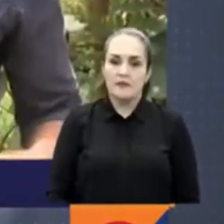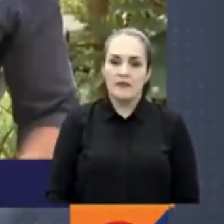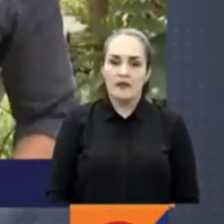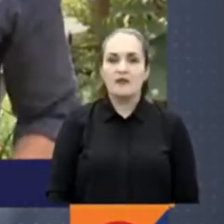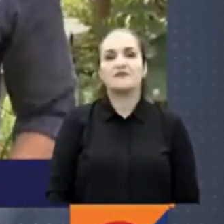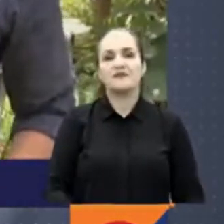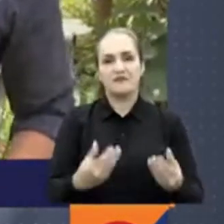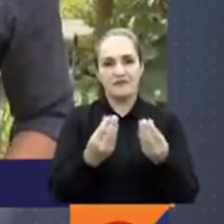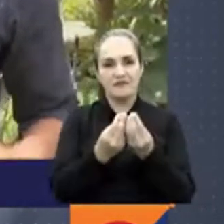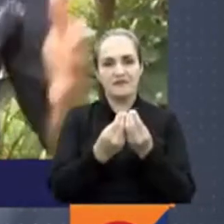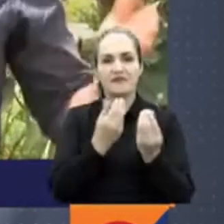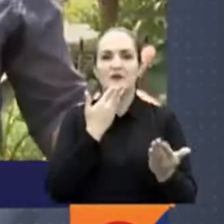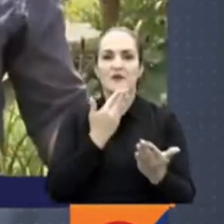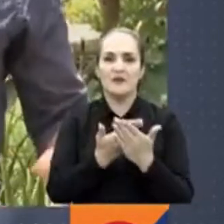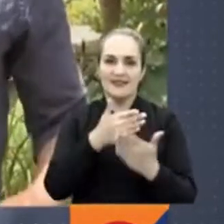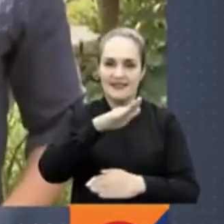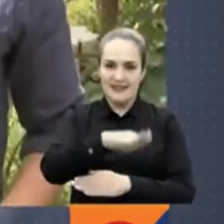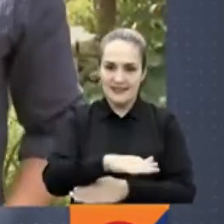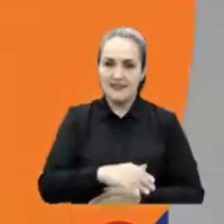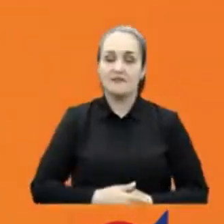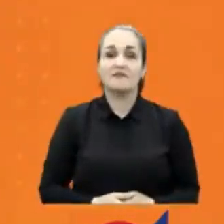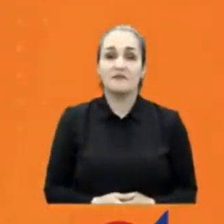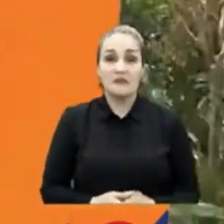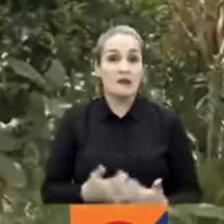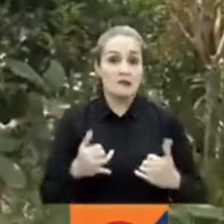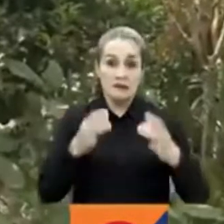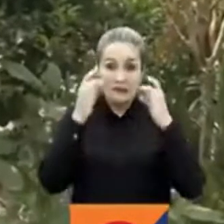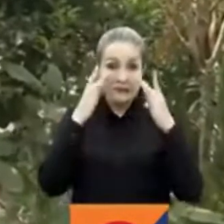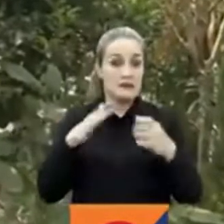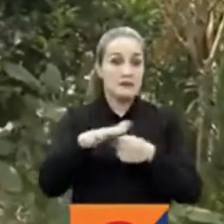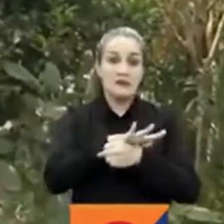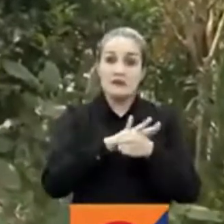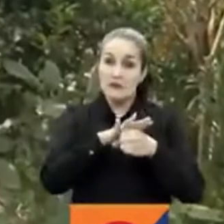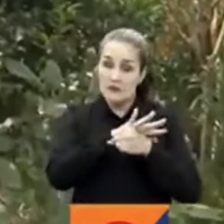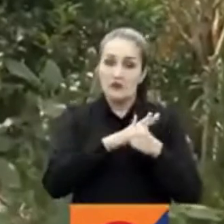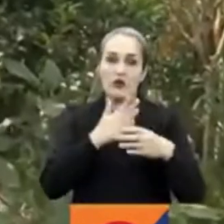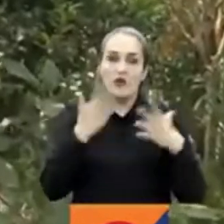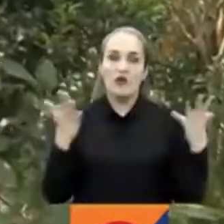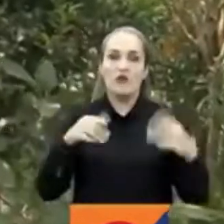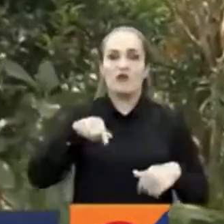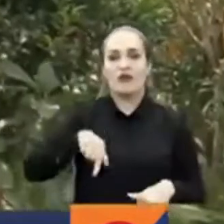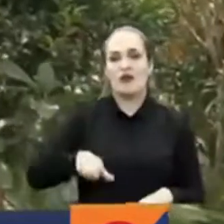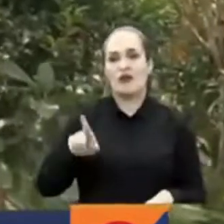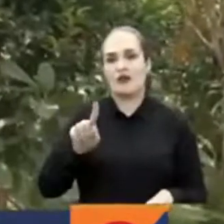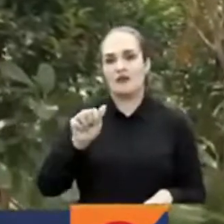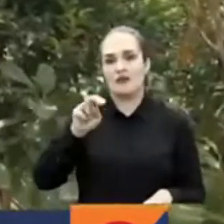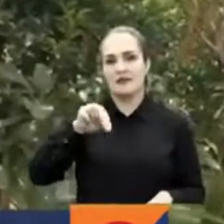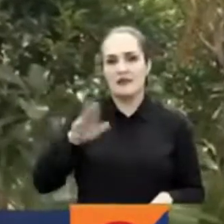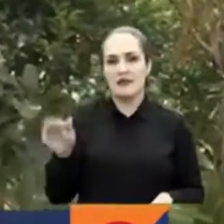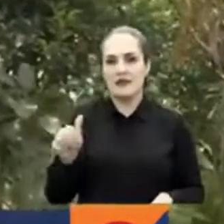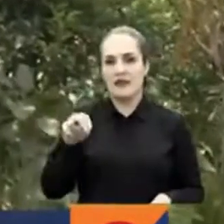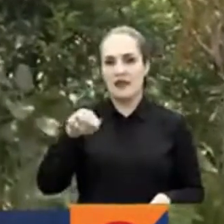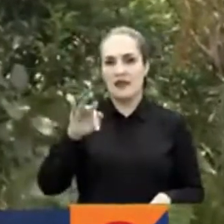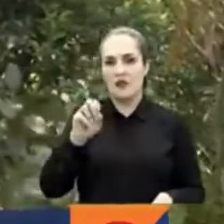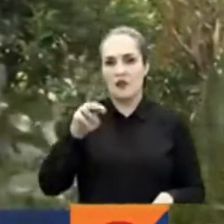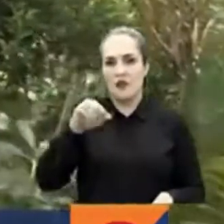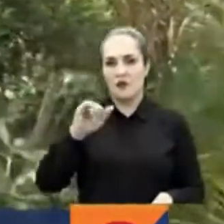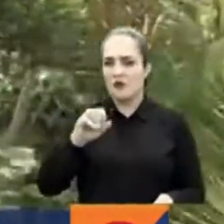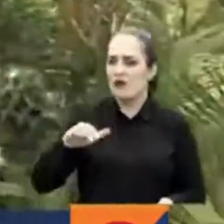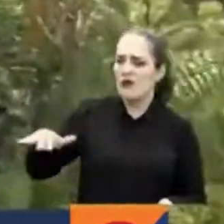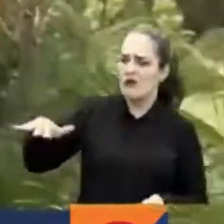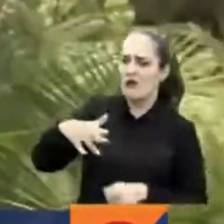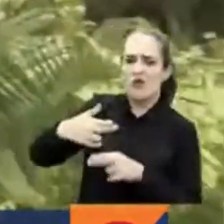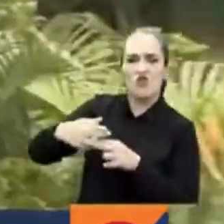Compañeros, buenas tardes. El drama continúa para las familias en San Antonio de Prado, exactamente en el sector Barichara.